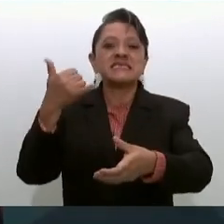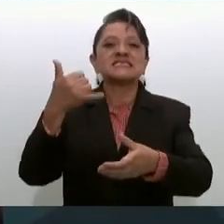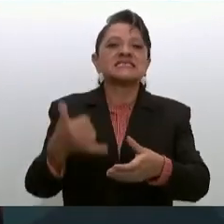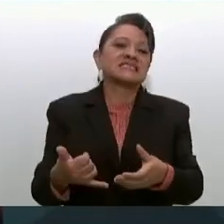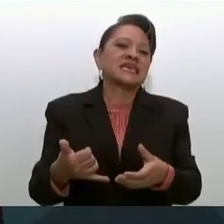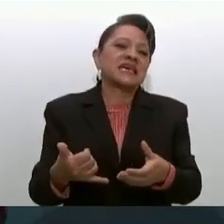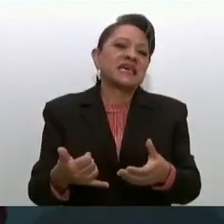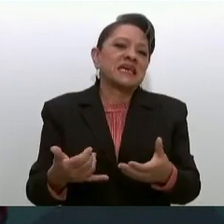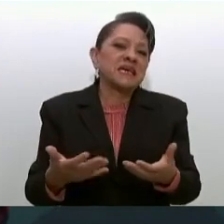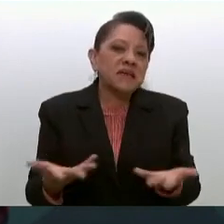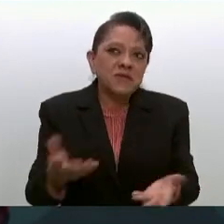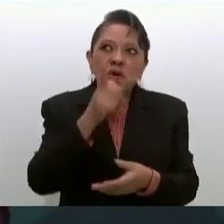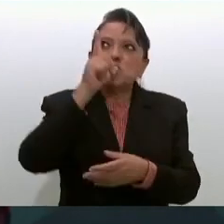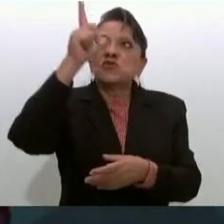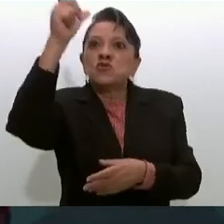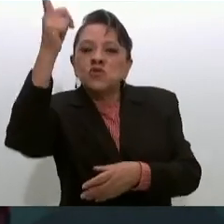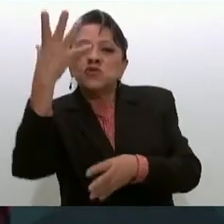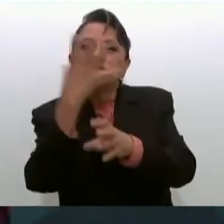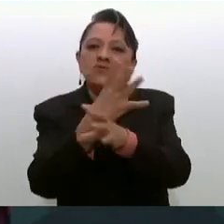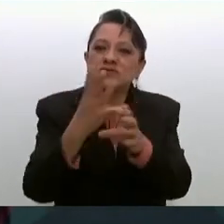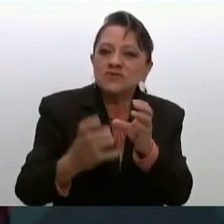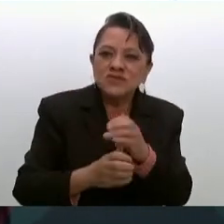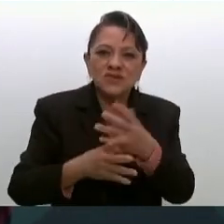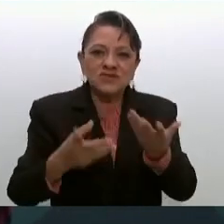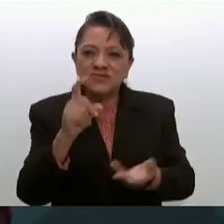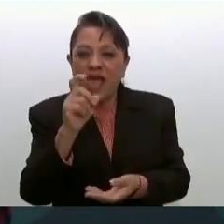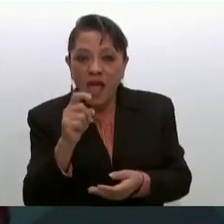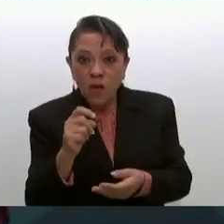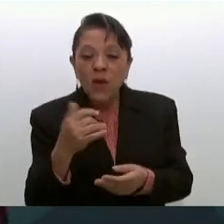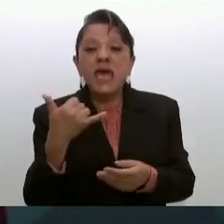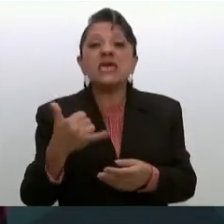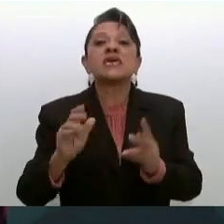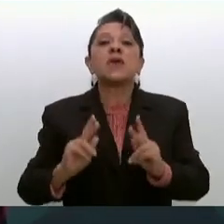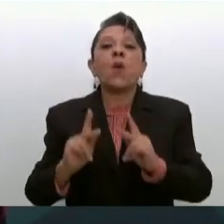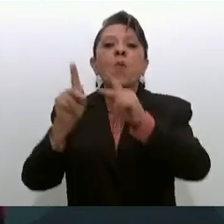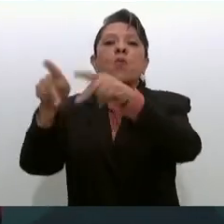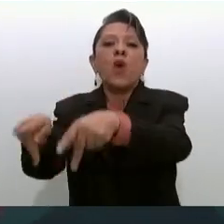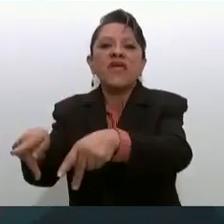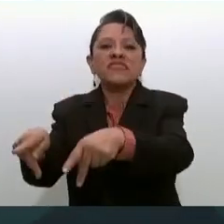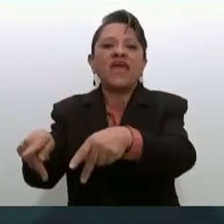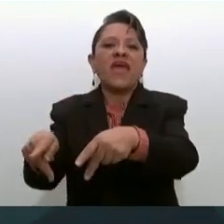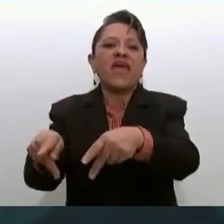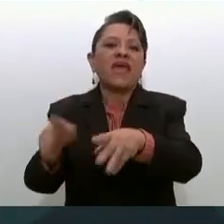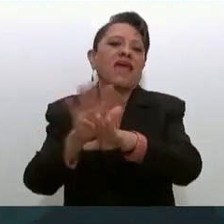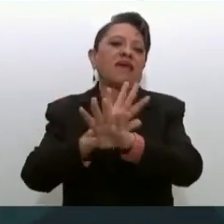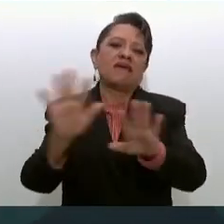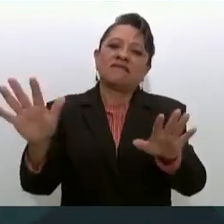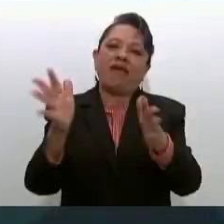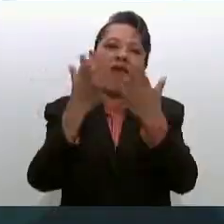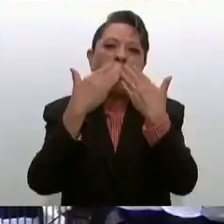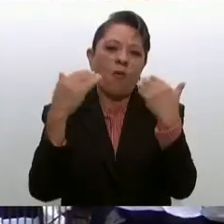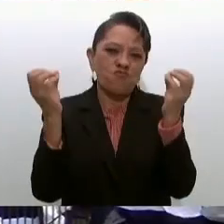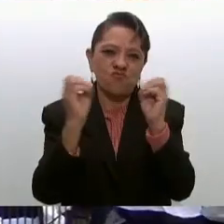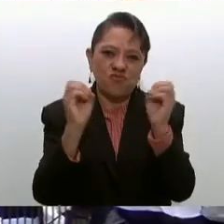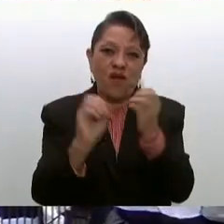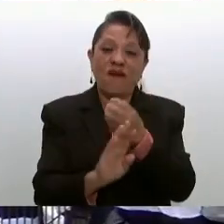y que ya el puente deje de ser fantasma